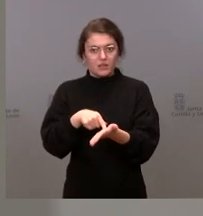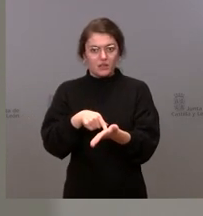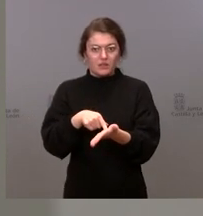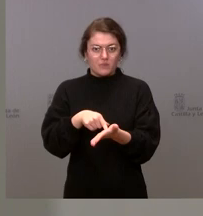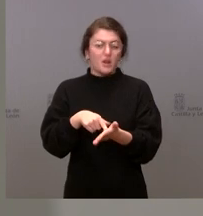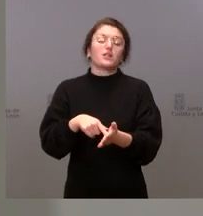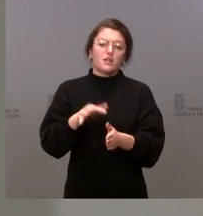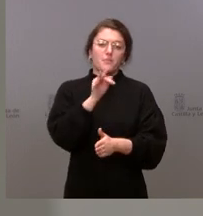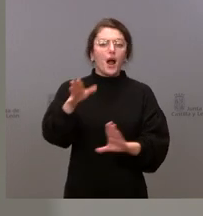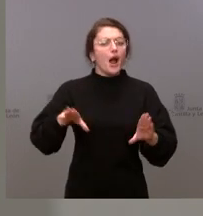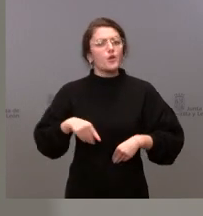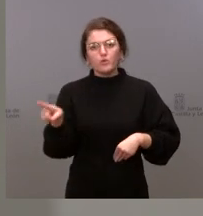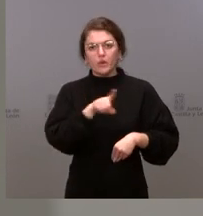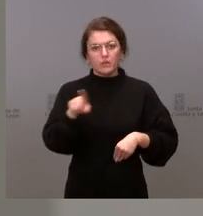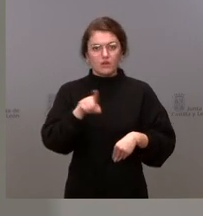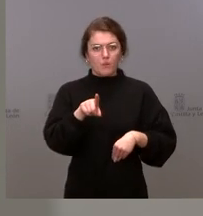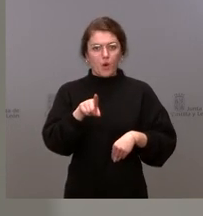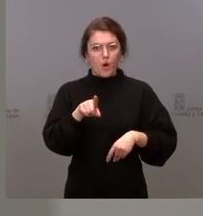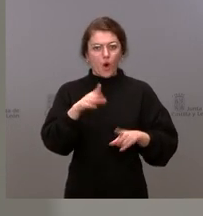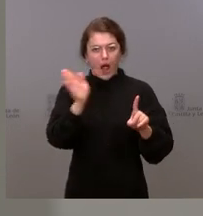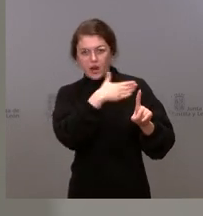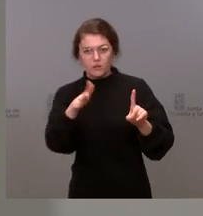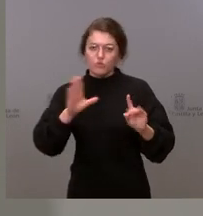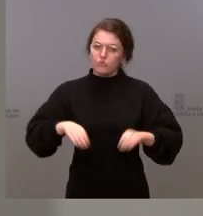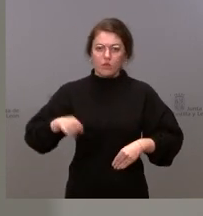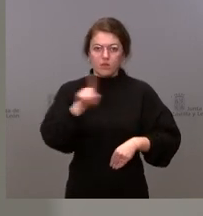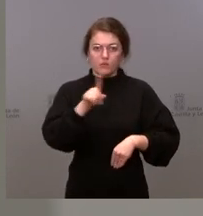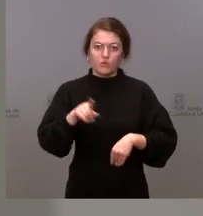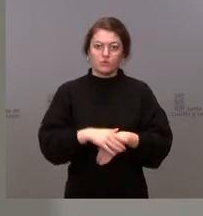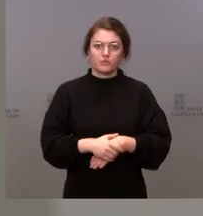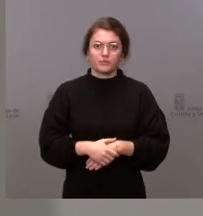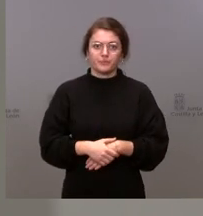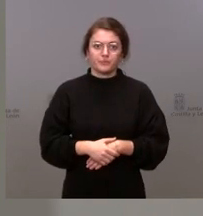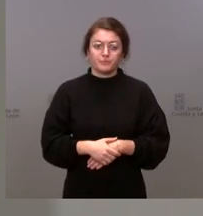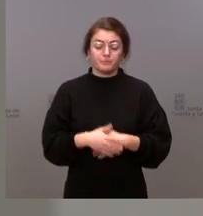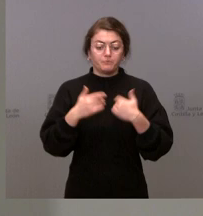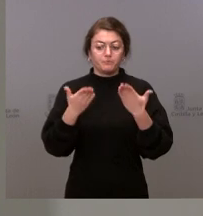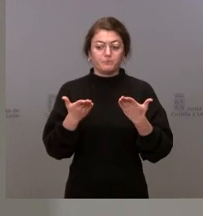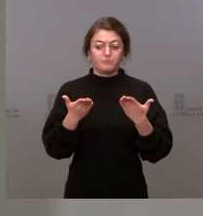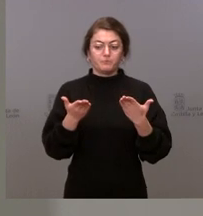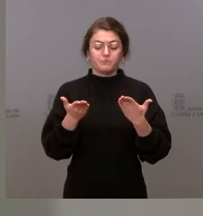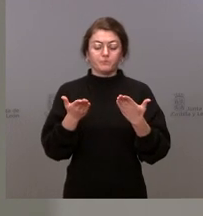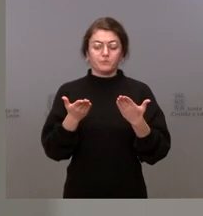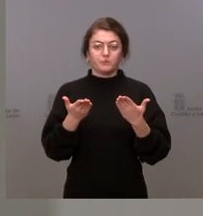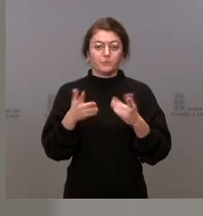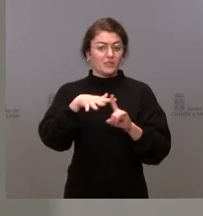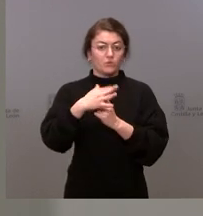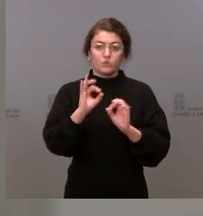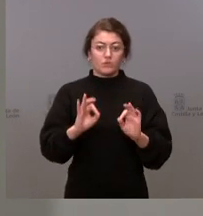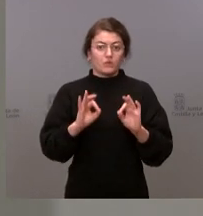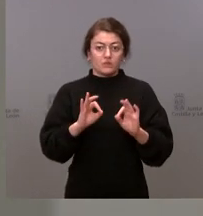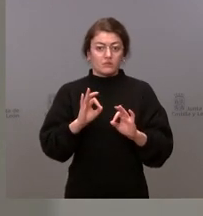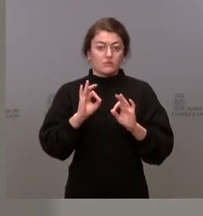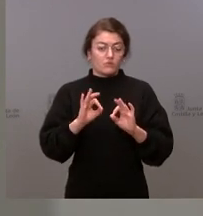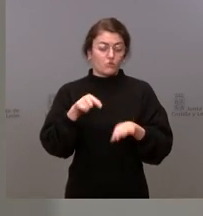muchas veces, en que se produzcan estas situaciones. Por tanto, esta es la situación a día de